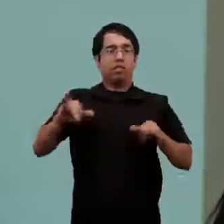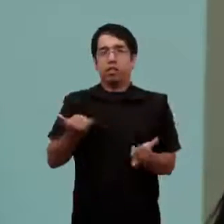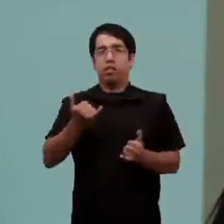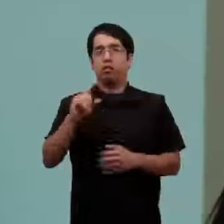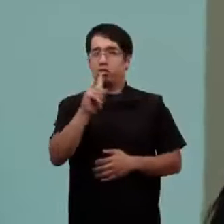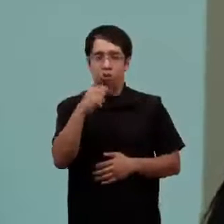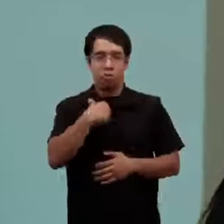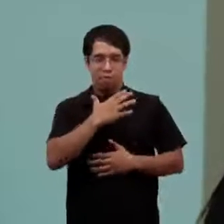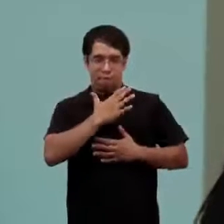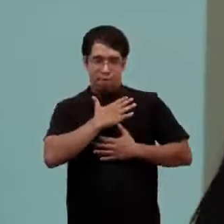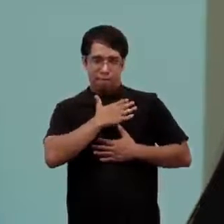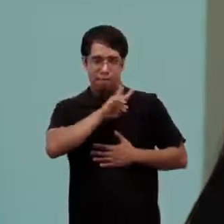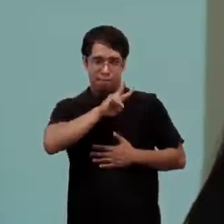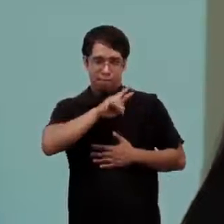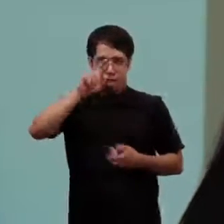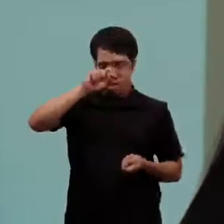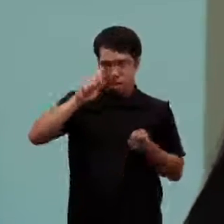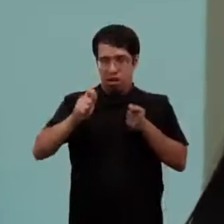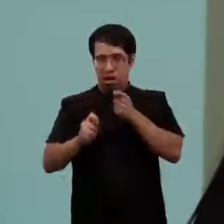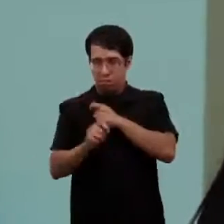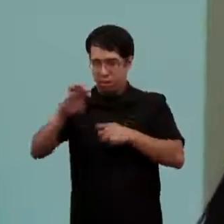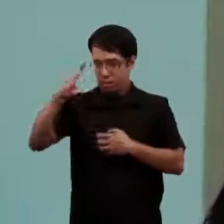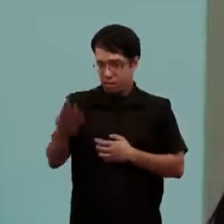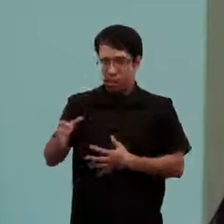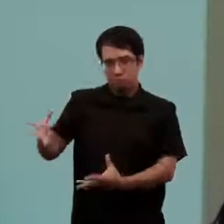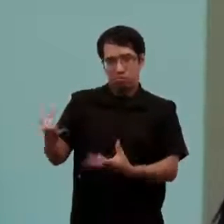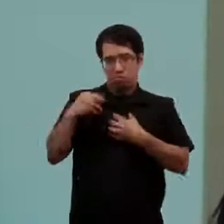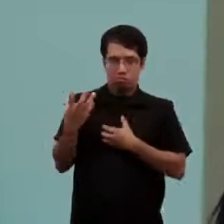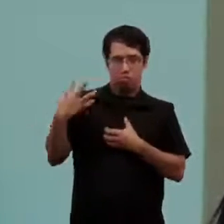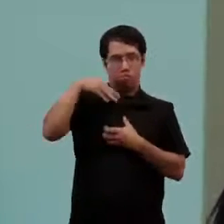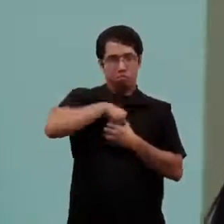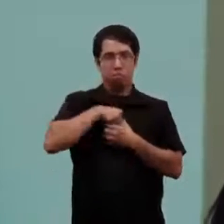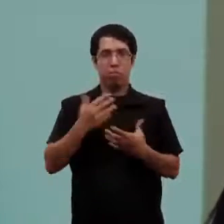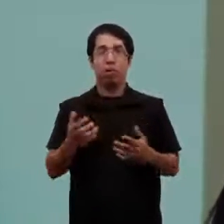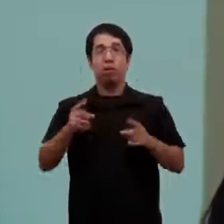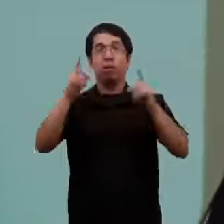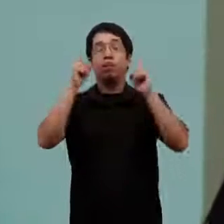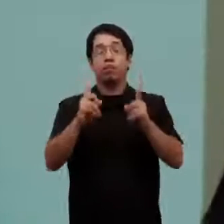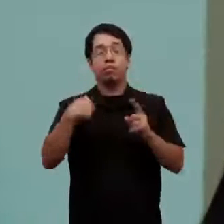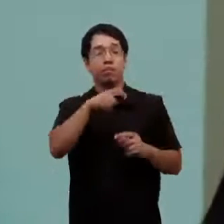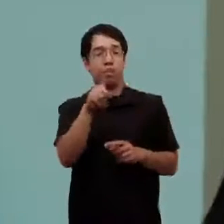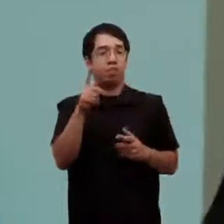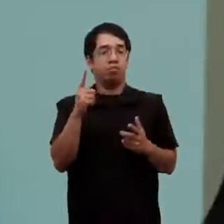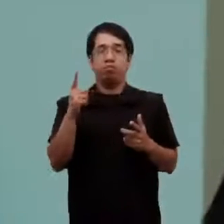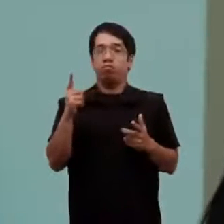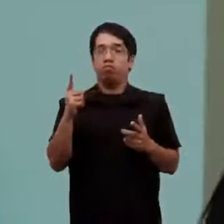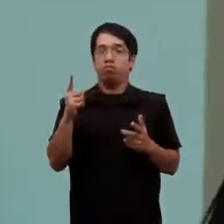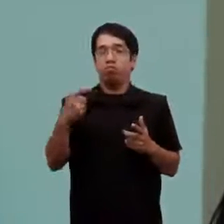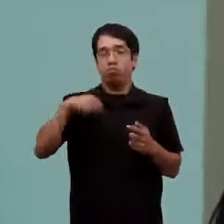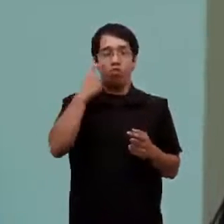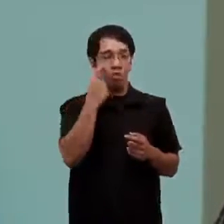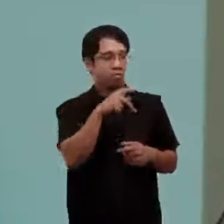decir inclusión necesitamos más tiempo y acá un poco se cruzan las expectativas a veces o las